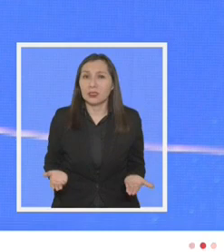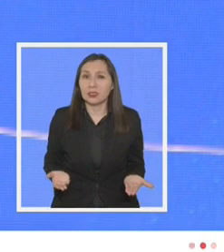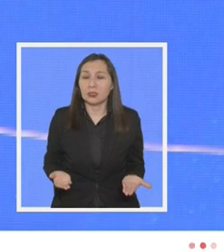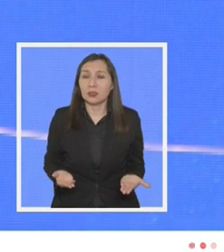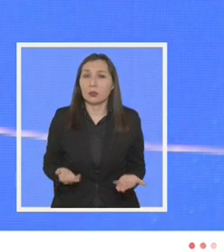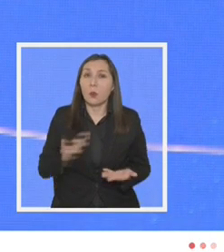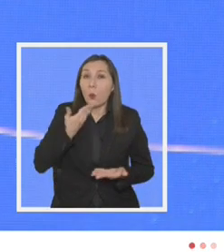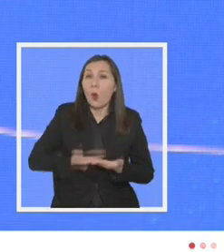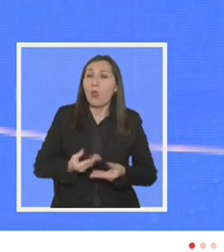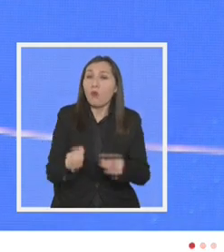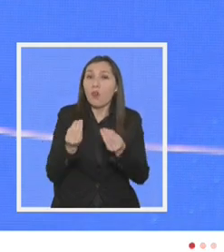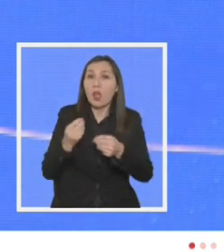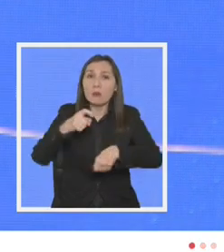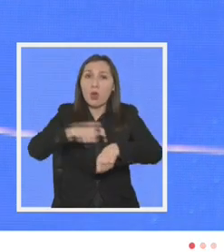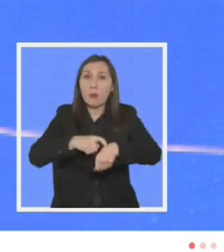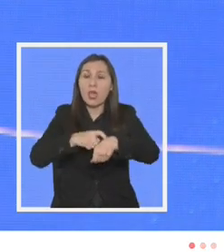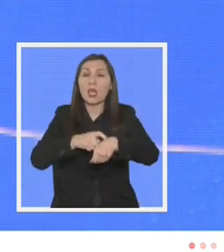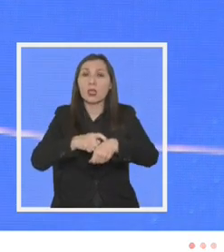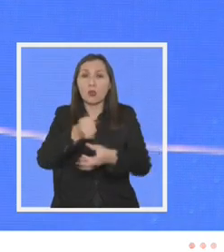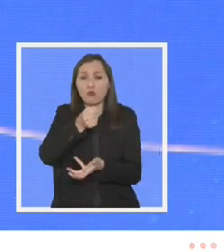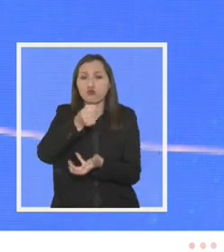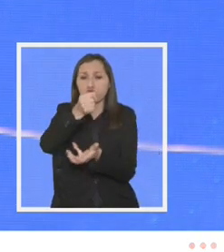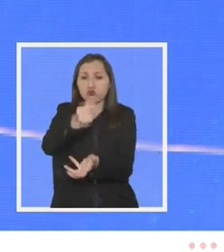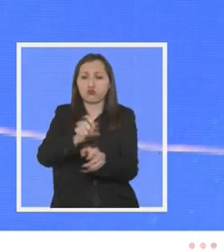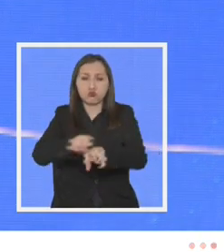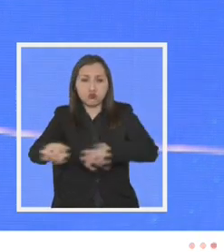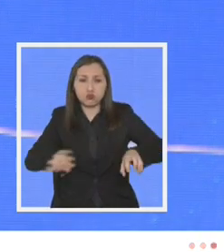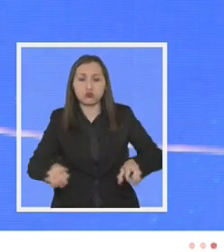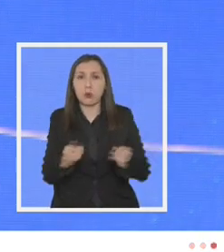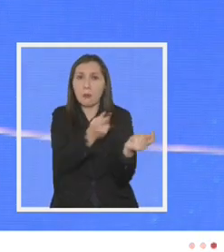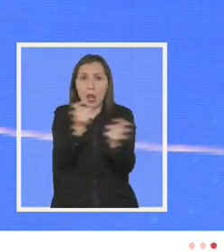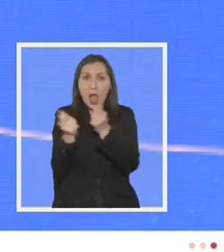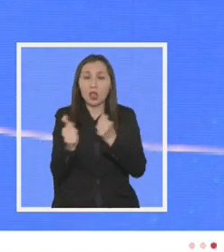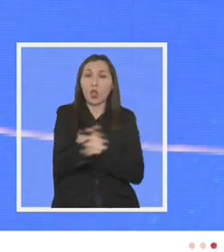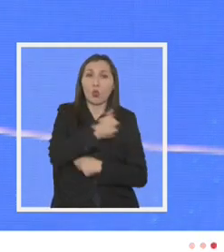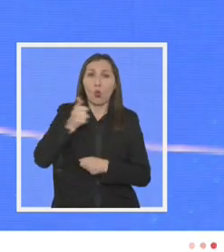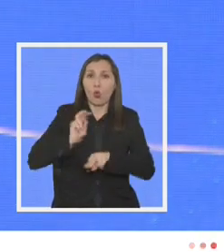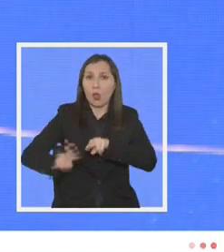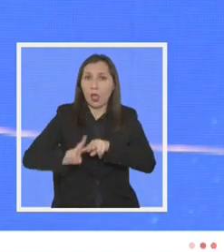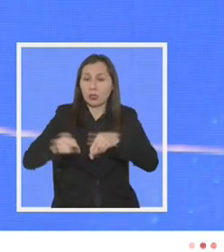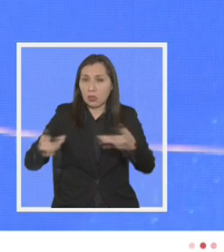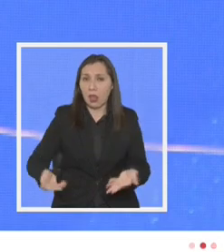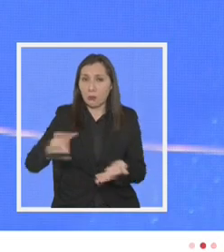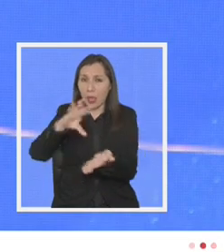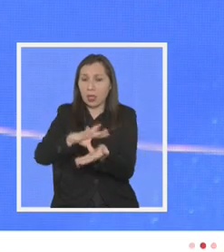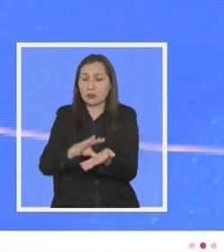¿cuándo es un buen momento para distribuir de manera justa la riqueza que entre todos generamos como país?